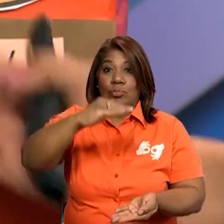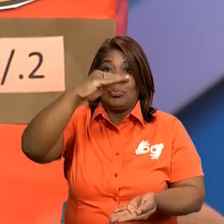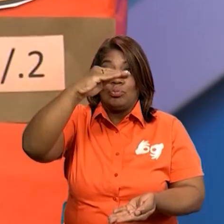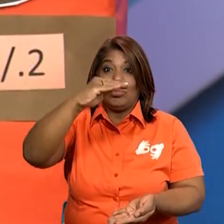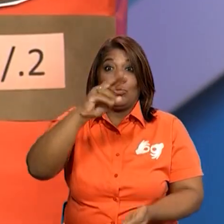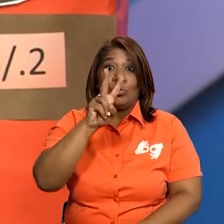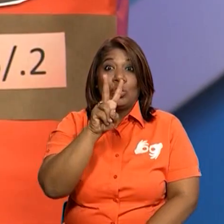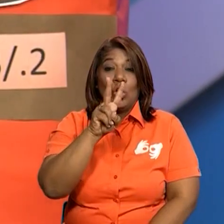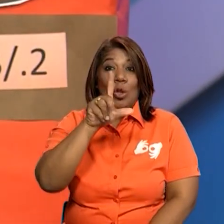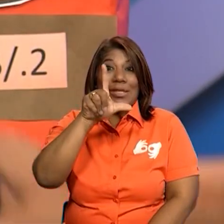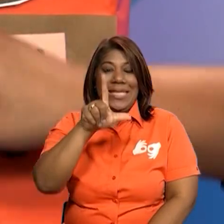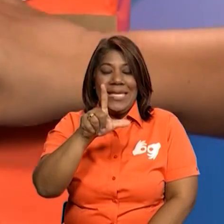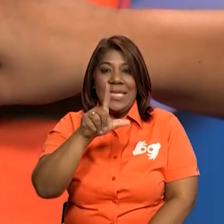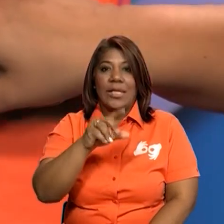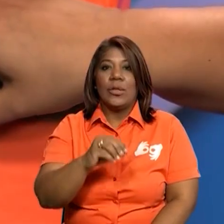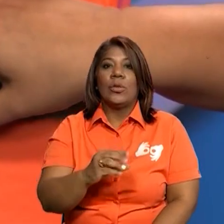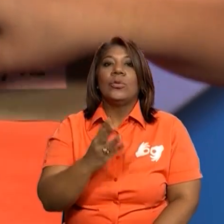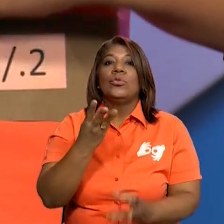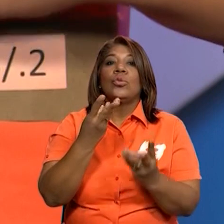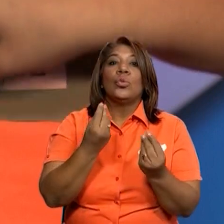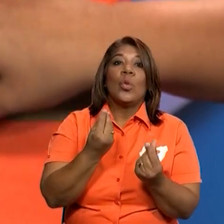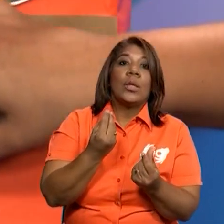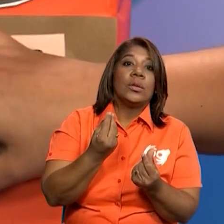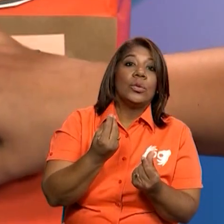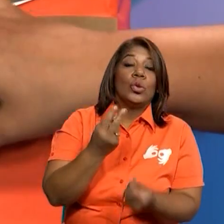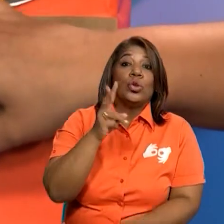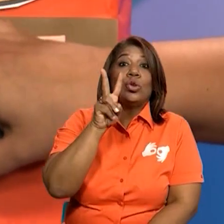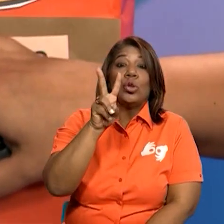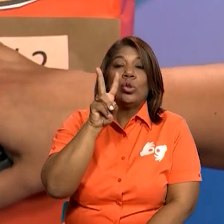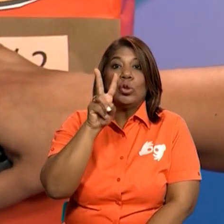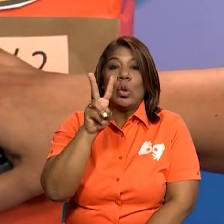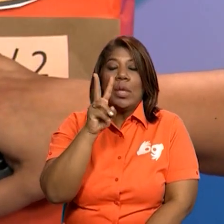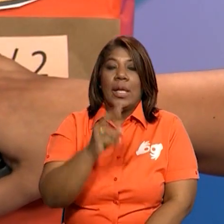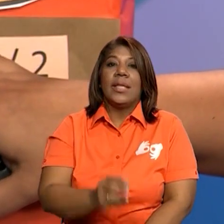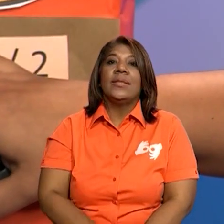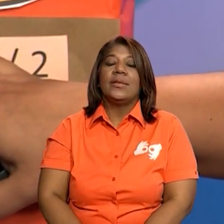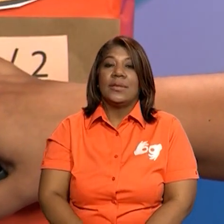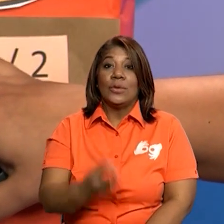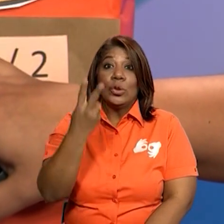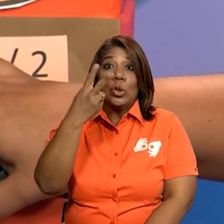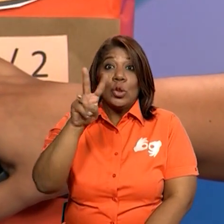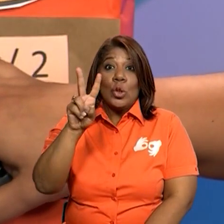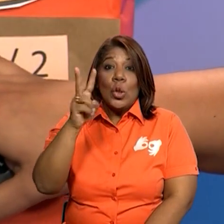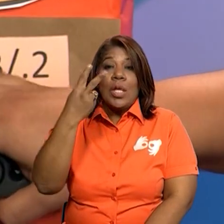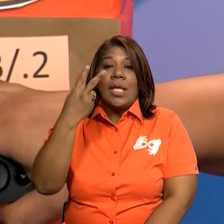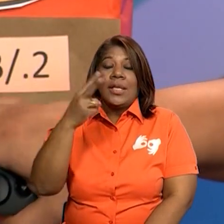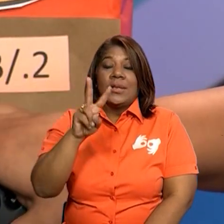Chicos, ¿cuánto necesita la profesora para llevarse los dos litros de leche que aparecen aquí?